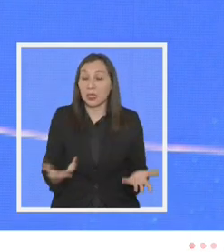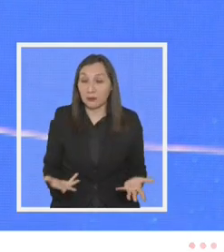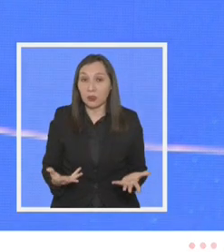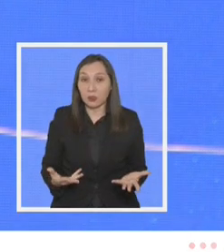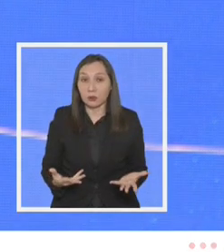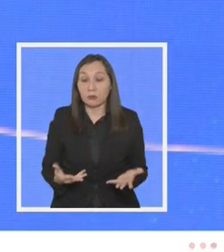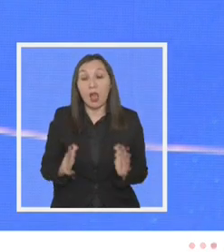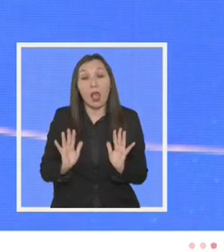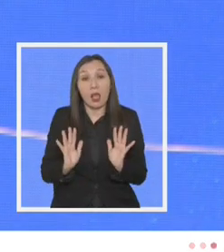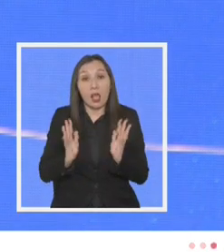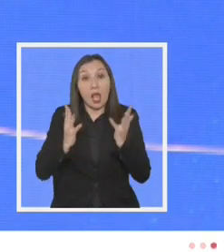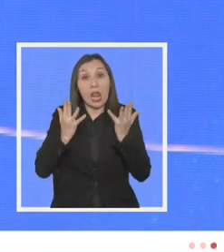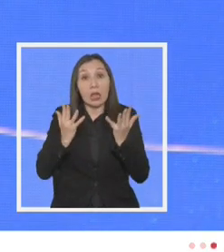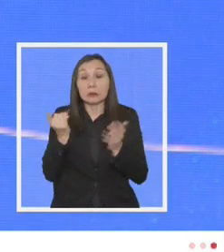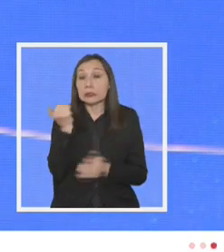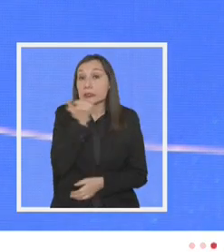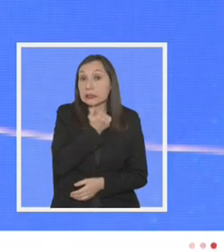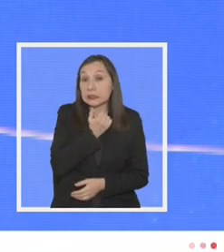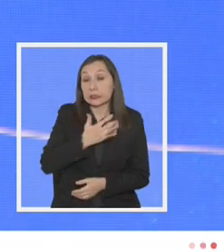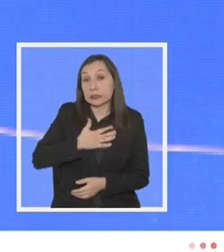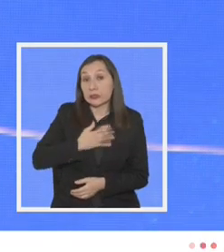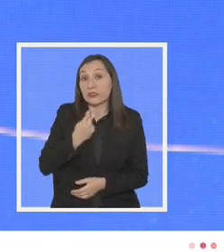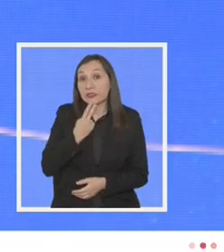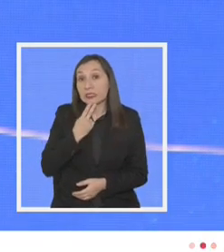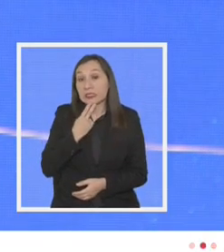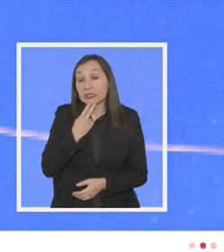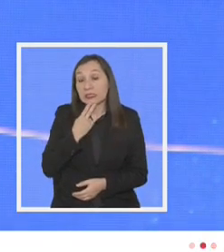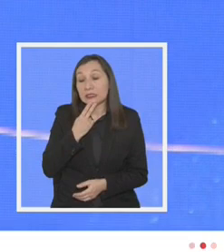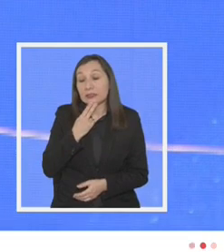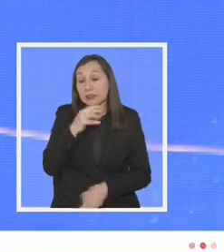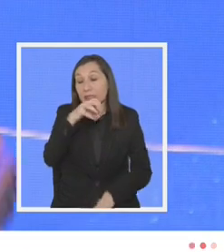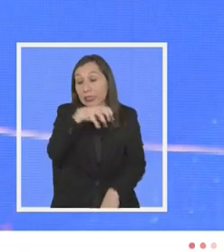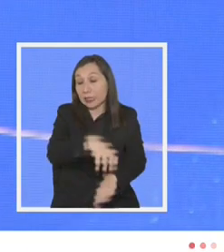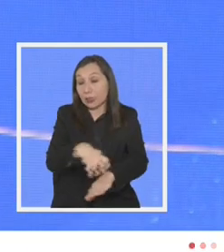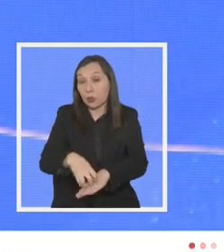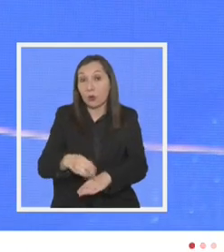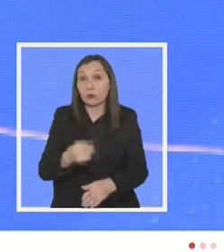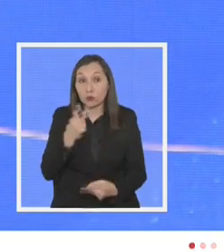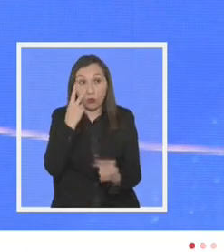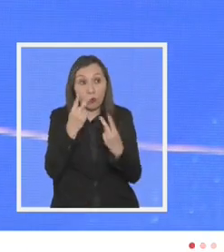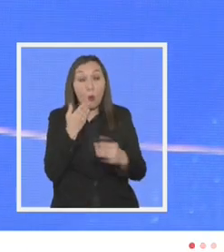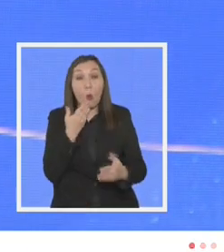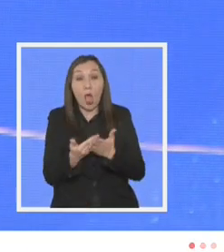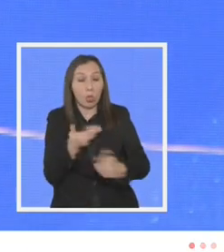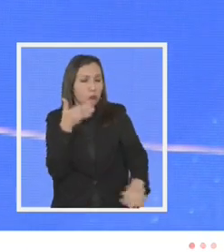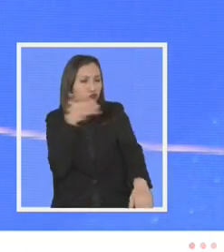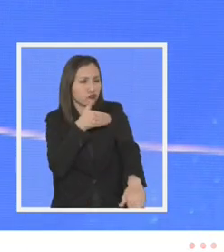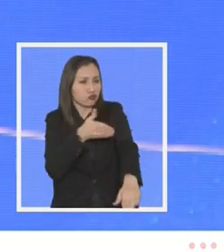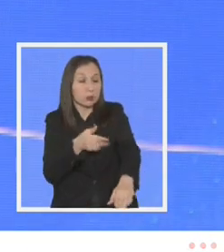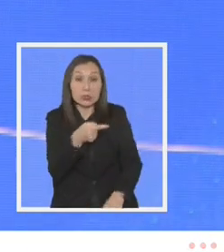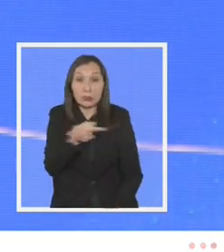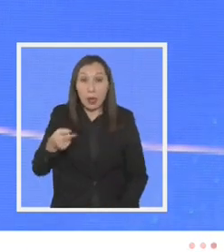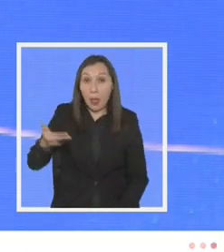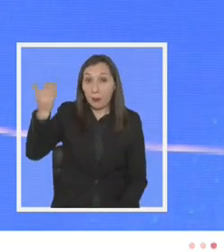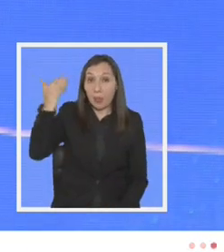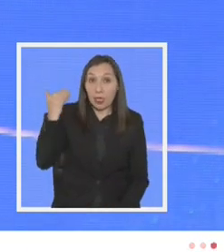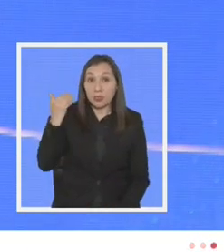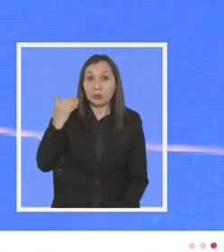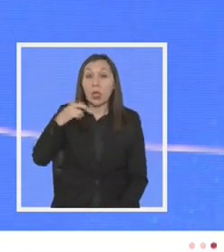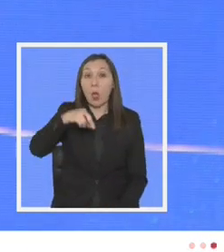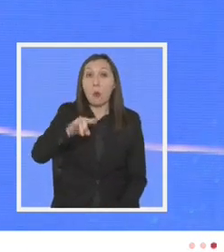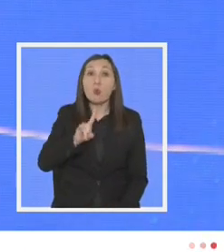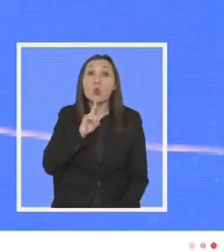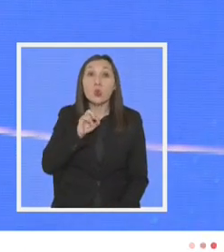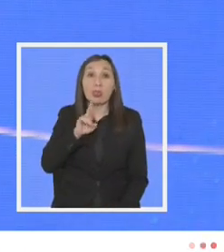un defecto provinciano pero es algo que no se me pasa y veo cuando recorro Chile estuve la semana pasada en